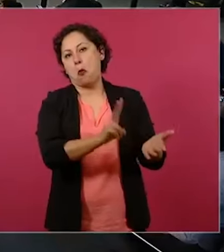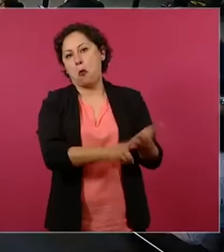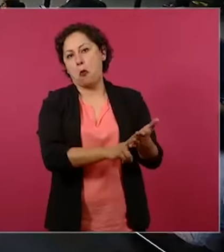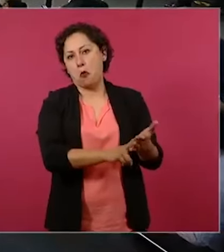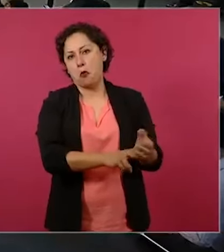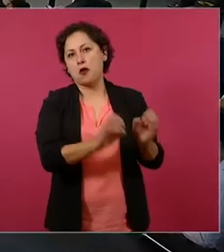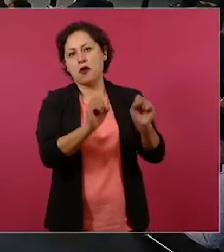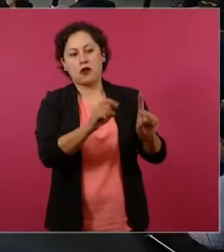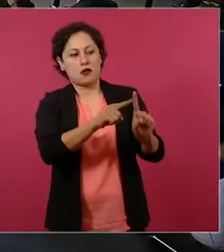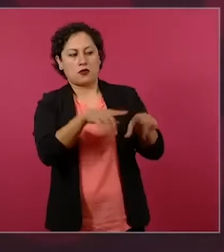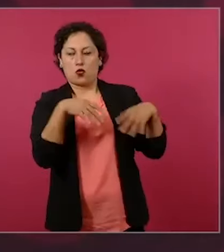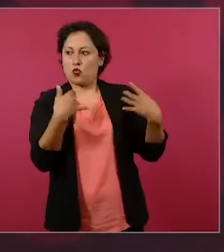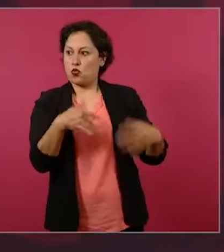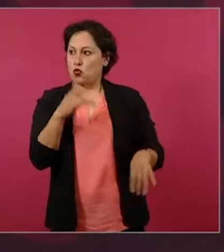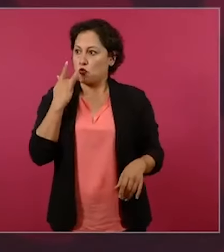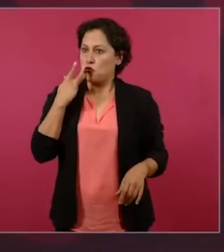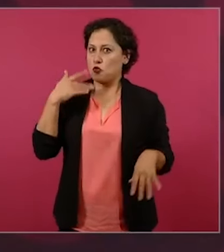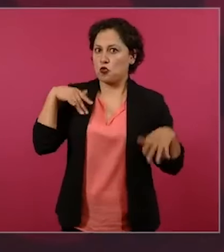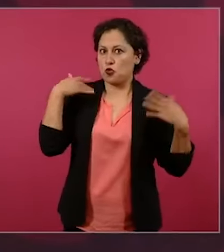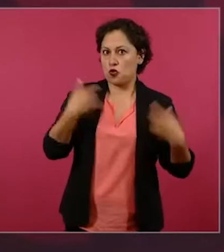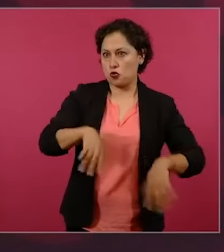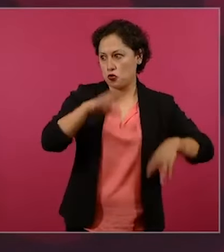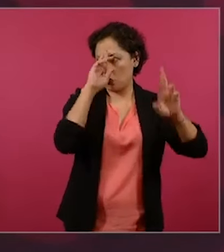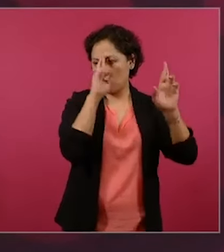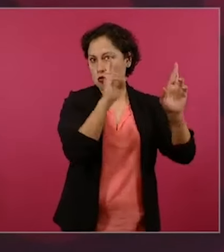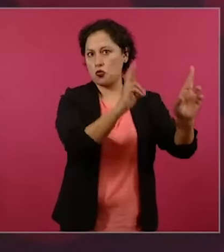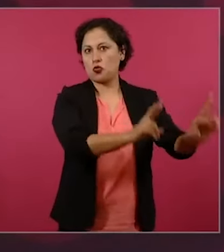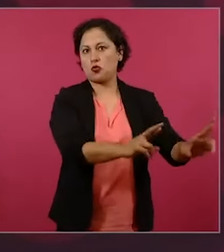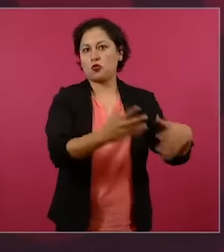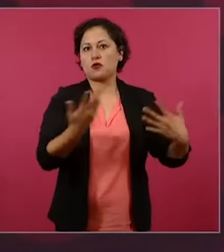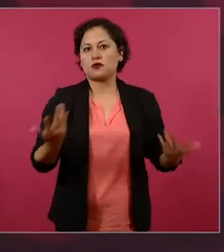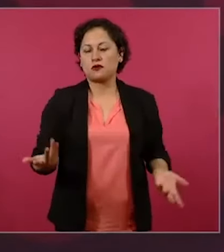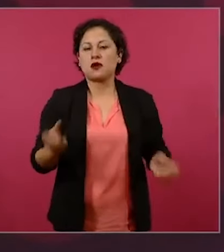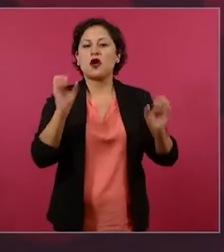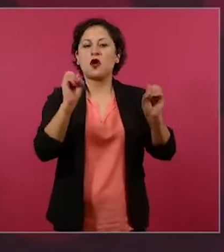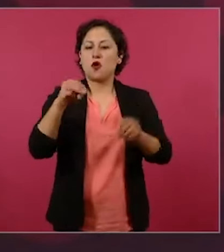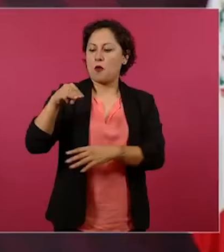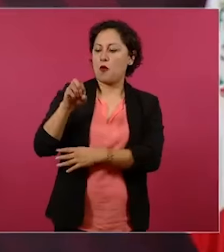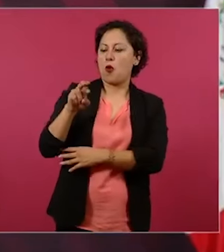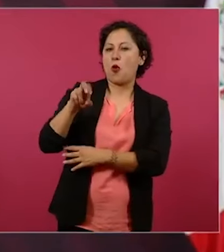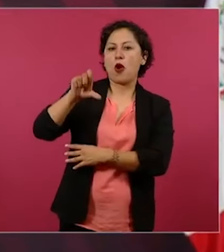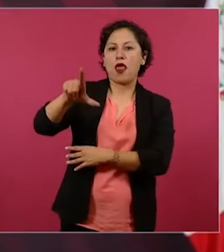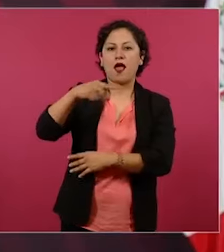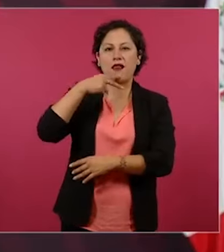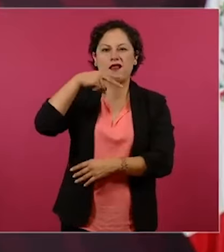Y la moral es un árbol que da moras y el que no avanza no tranza.